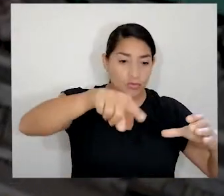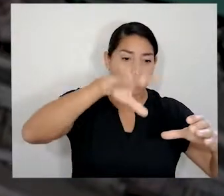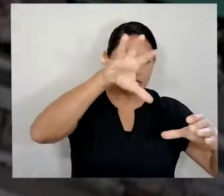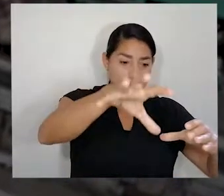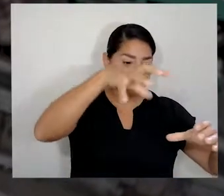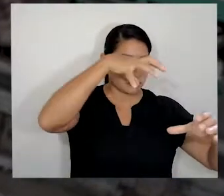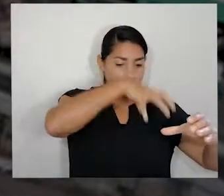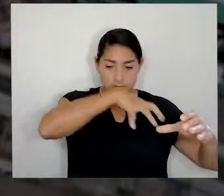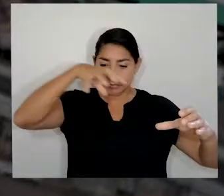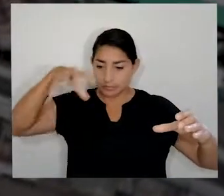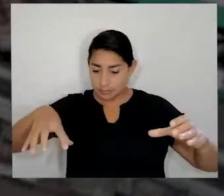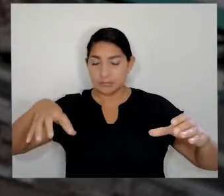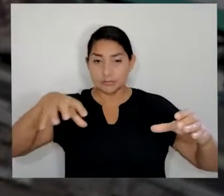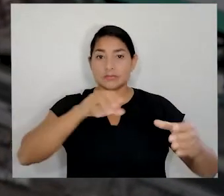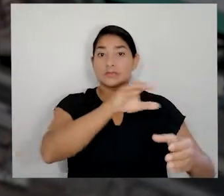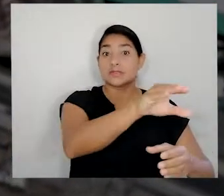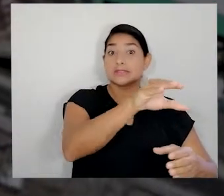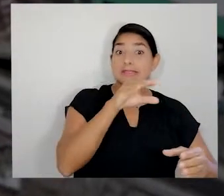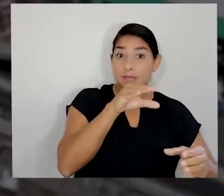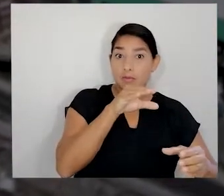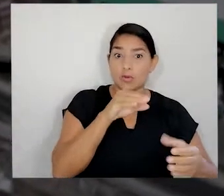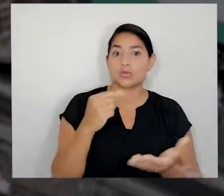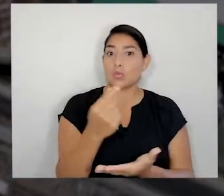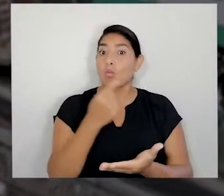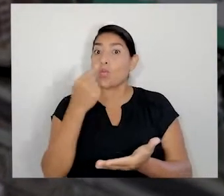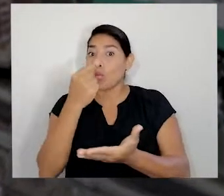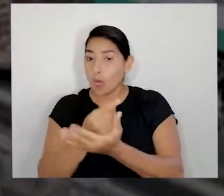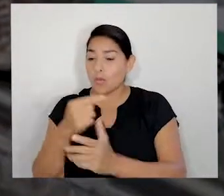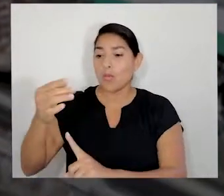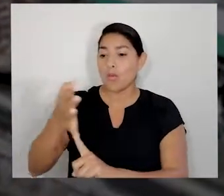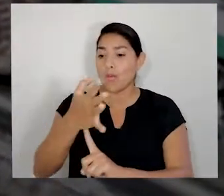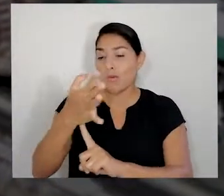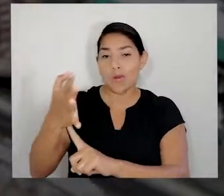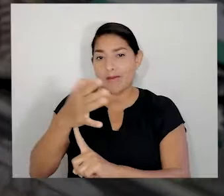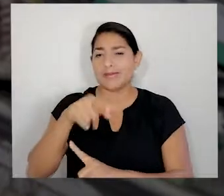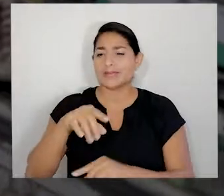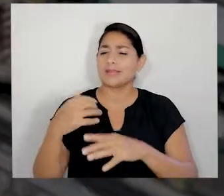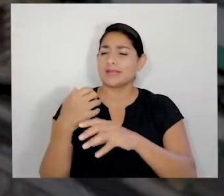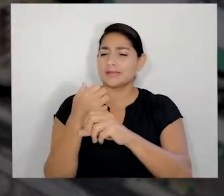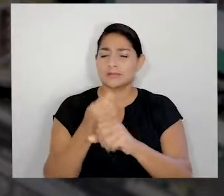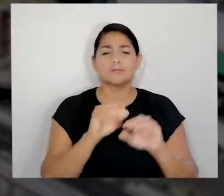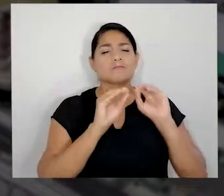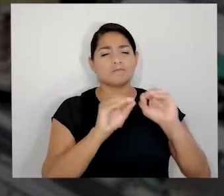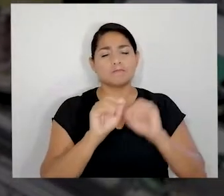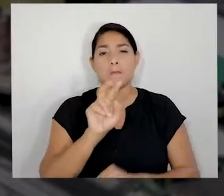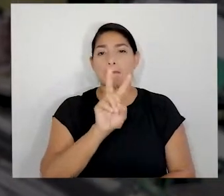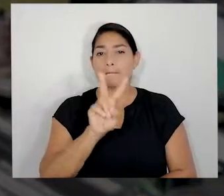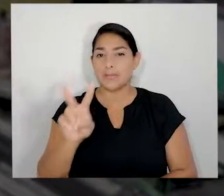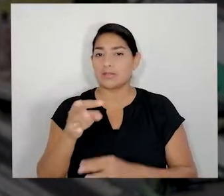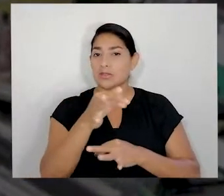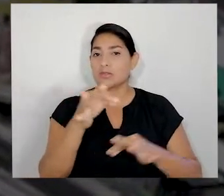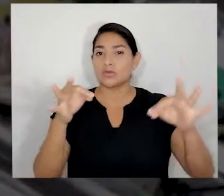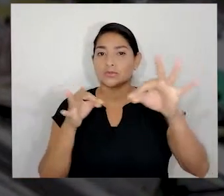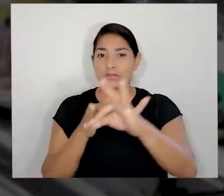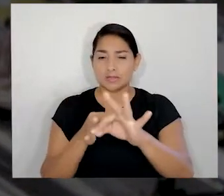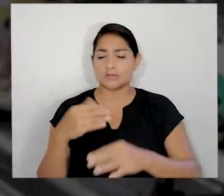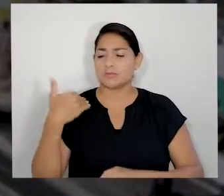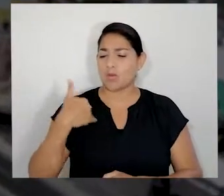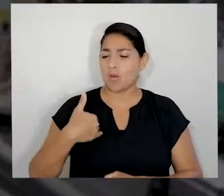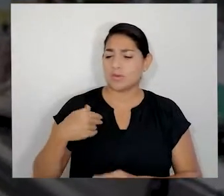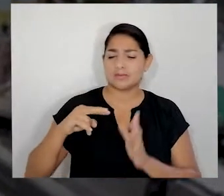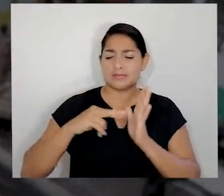Rotondas, en las obras constructivas de Garantías Sociales, Bicentenario en Guadalupe y La Bandera, realizamos 22 talleres en